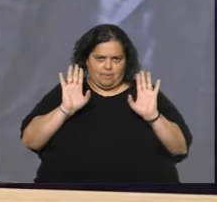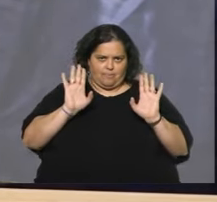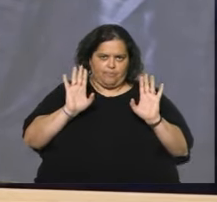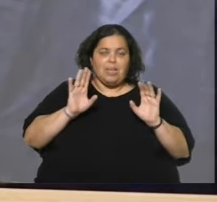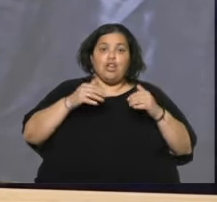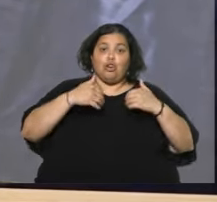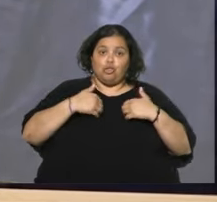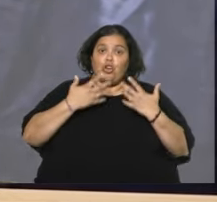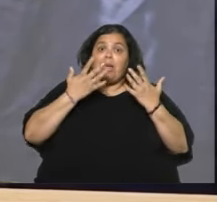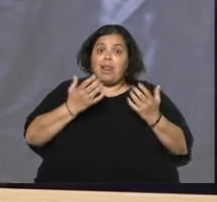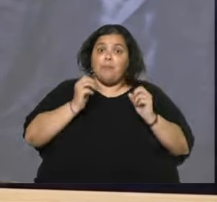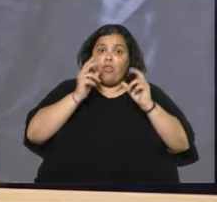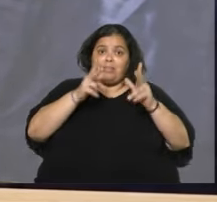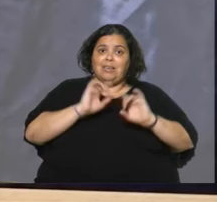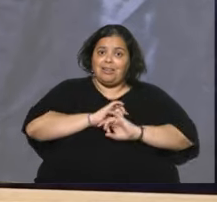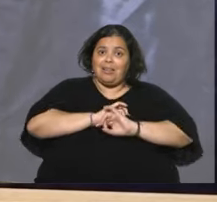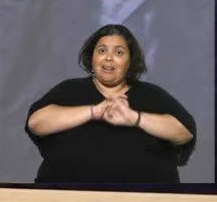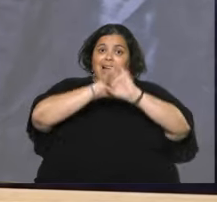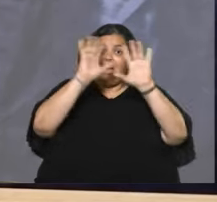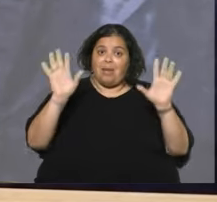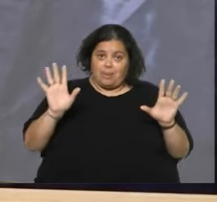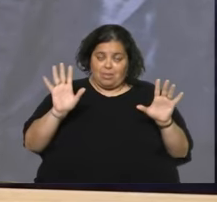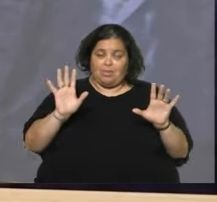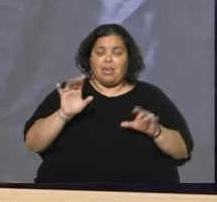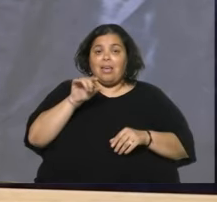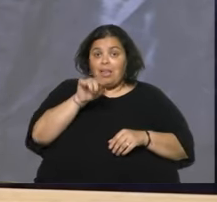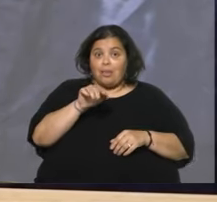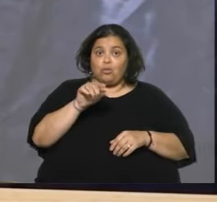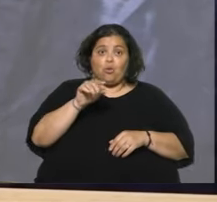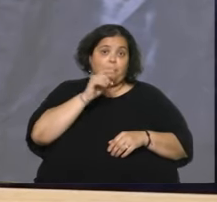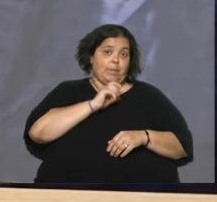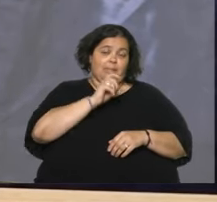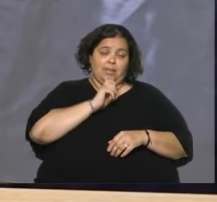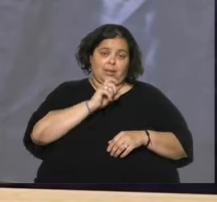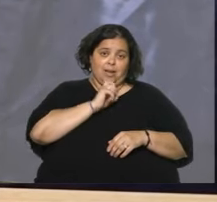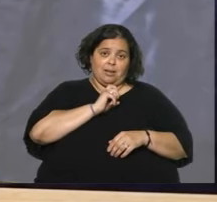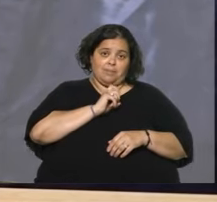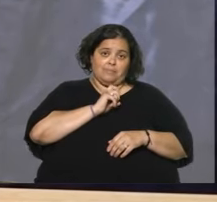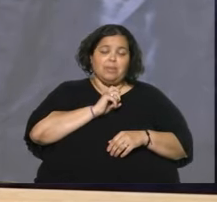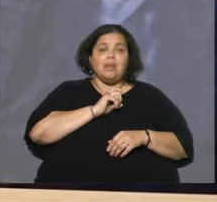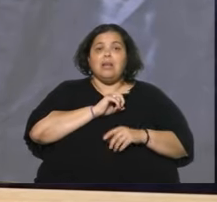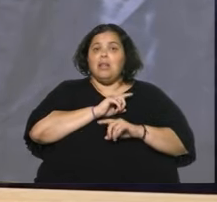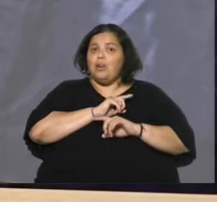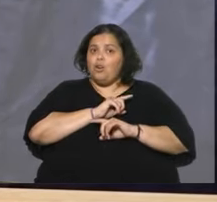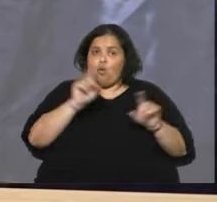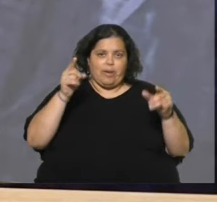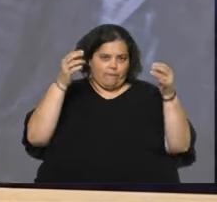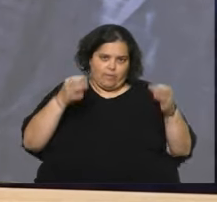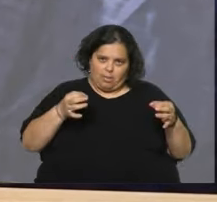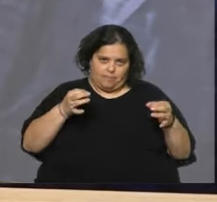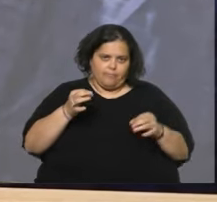Queremos decir muy claramente, esto no es verdad, esto es mentira.